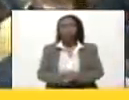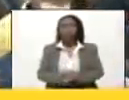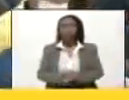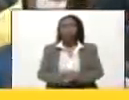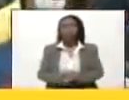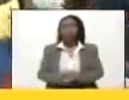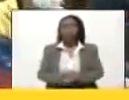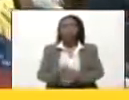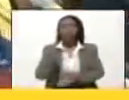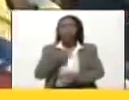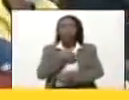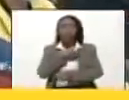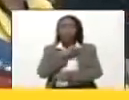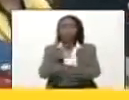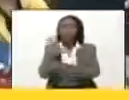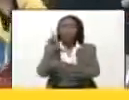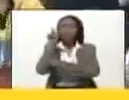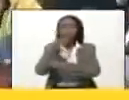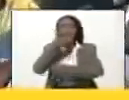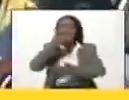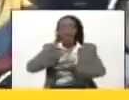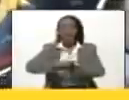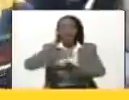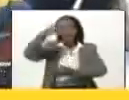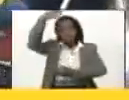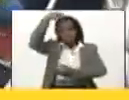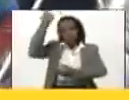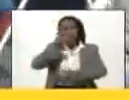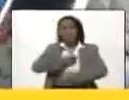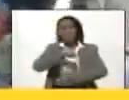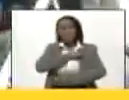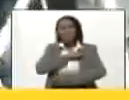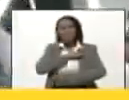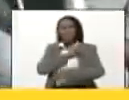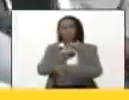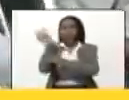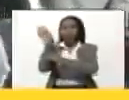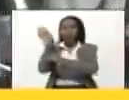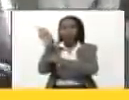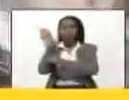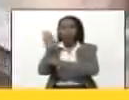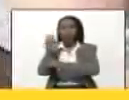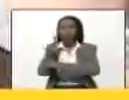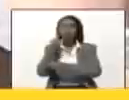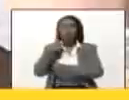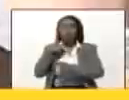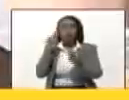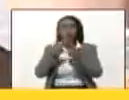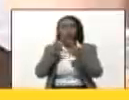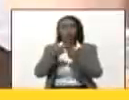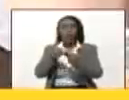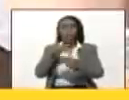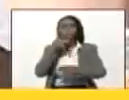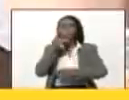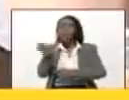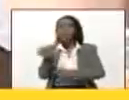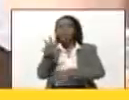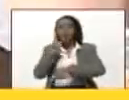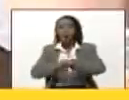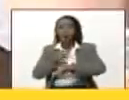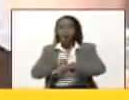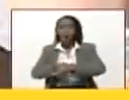y le estoy enviando también una carta al rey de España que daré a conocer en las próximas horas